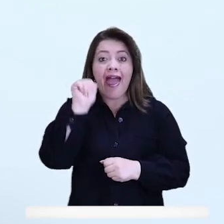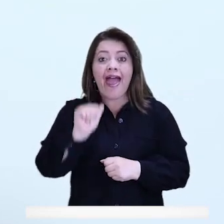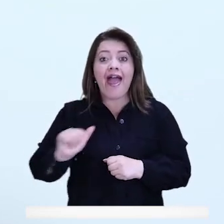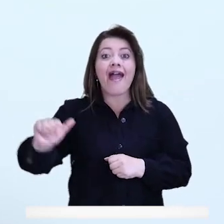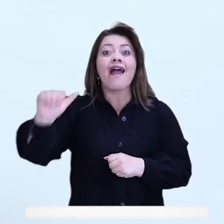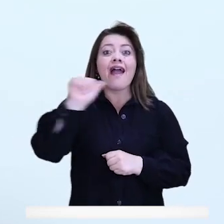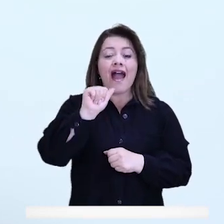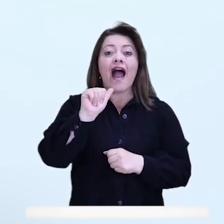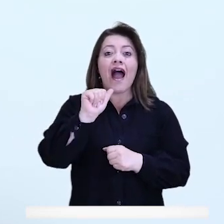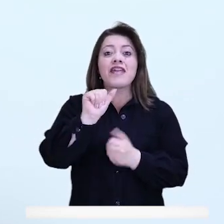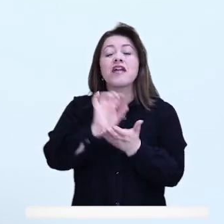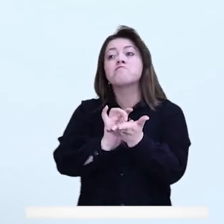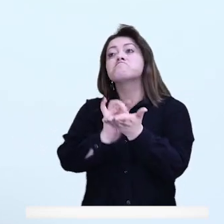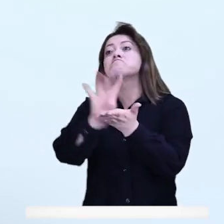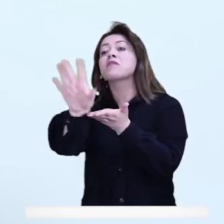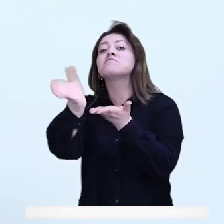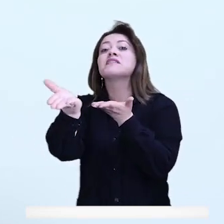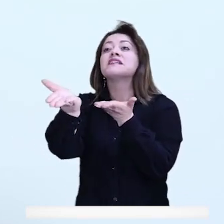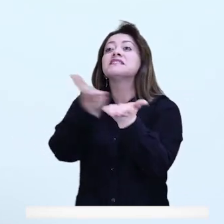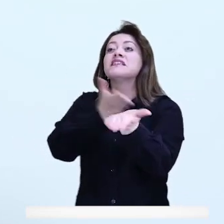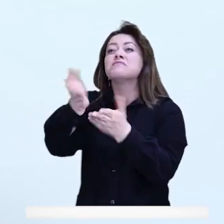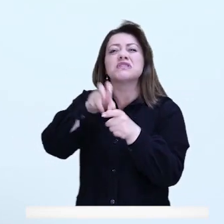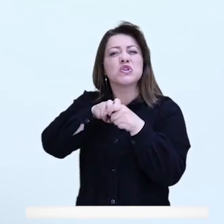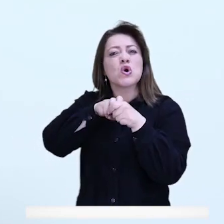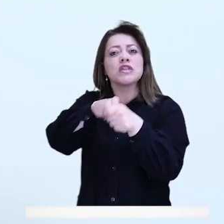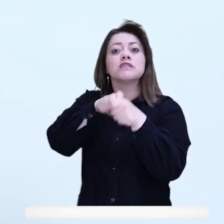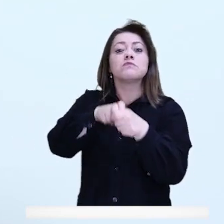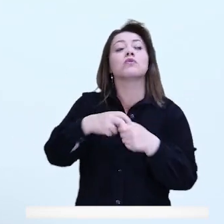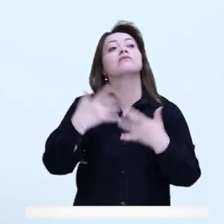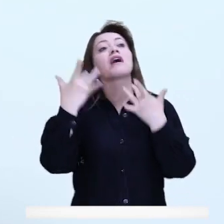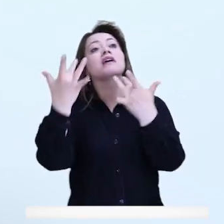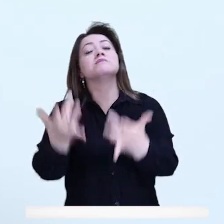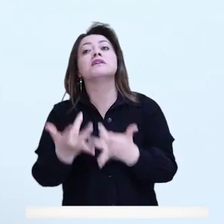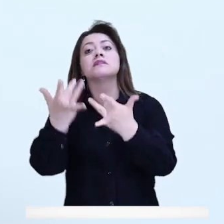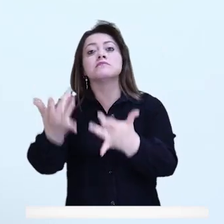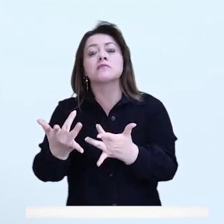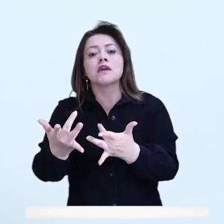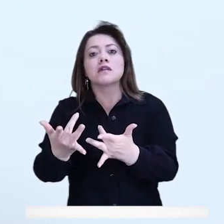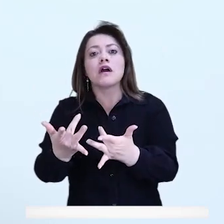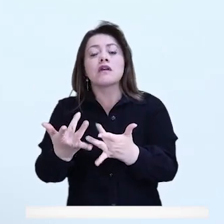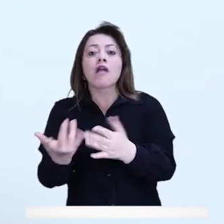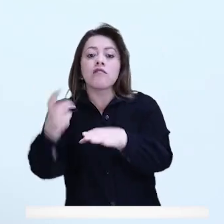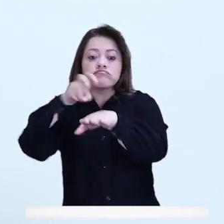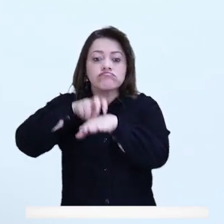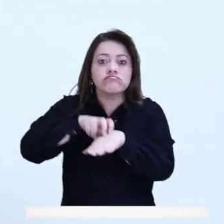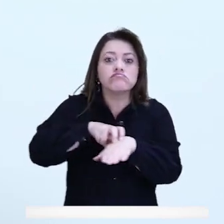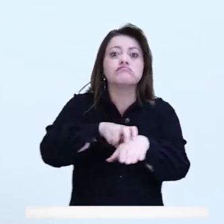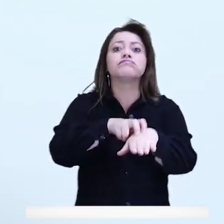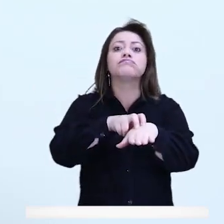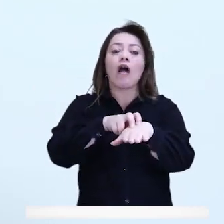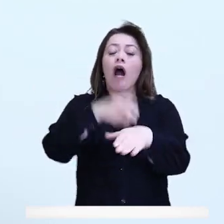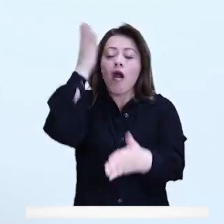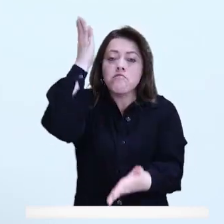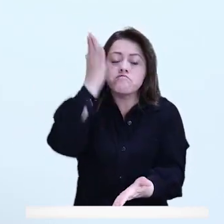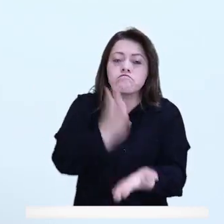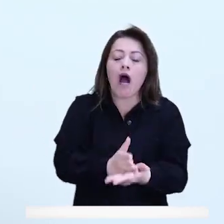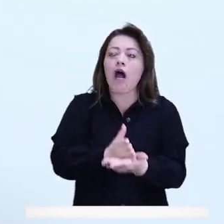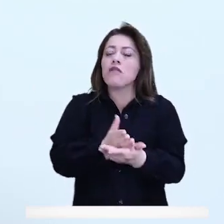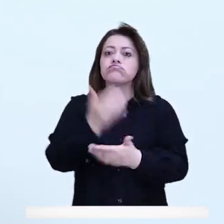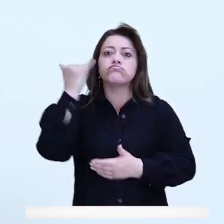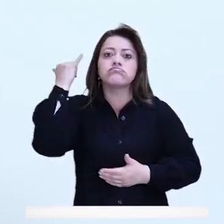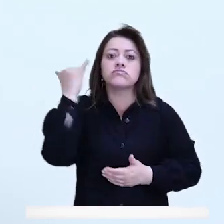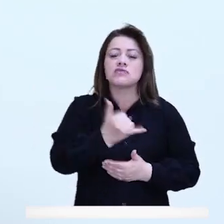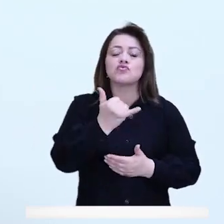de una mujer que pidió por una aplicación un servicio de transporte y fue violentada sexualmente dentro de su